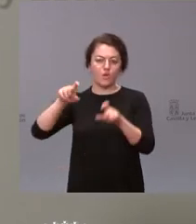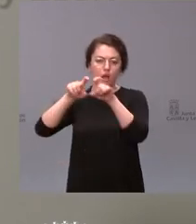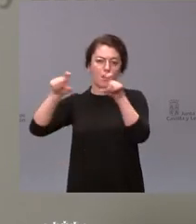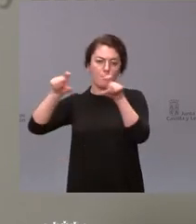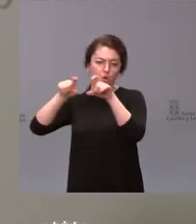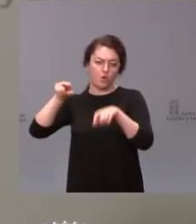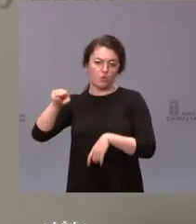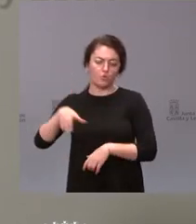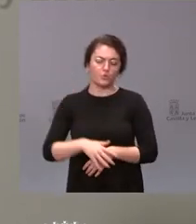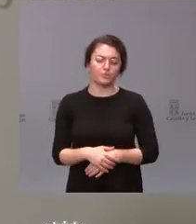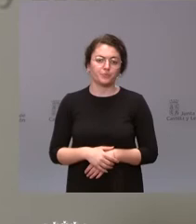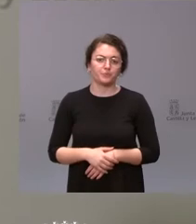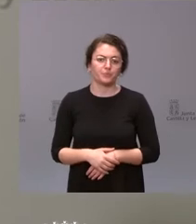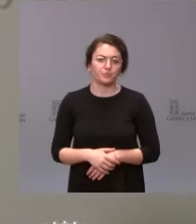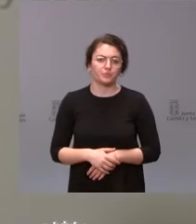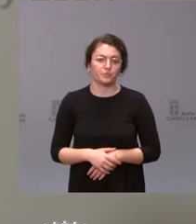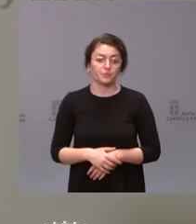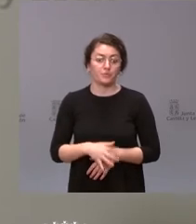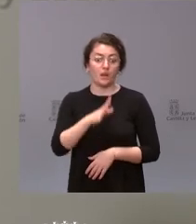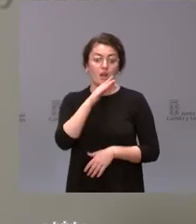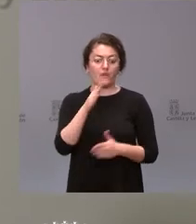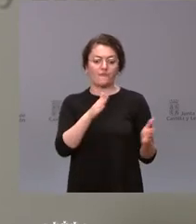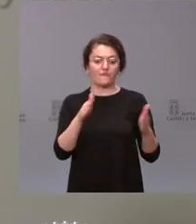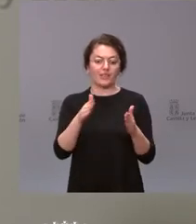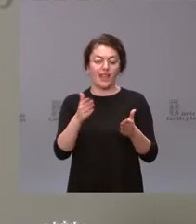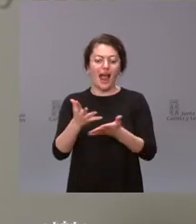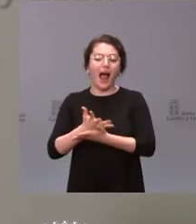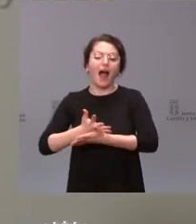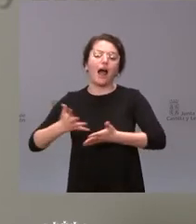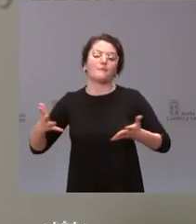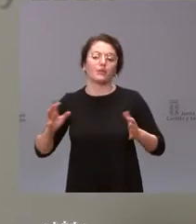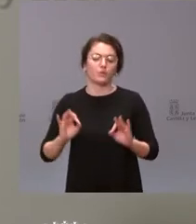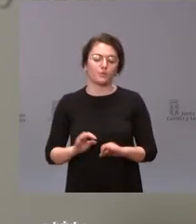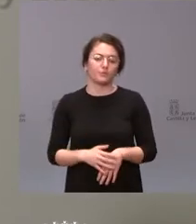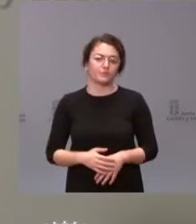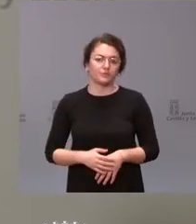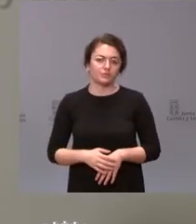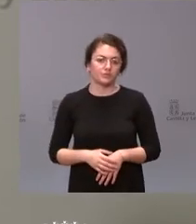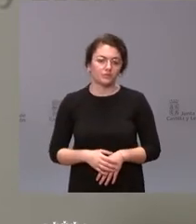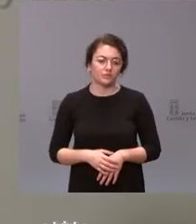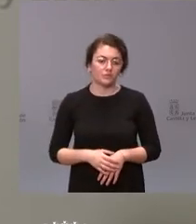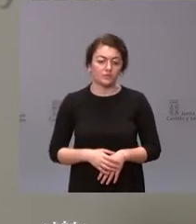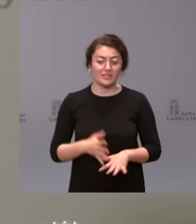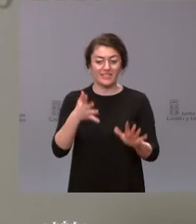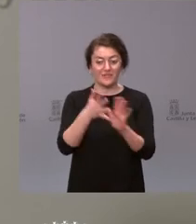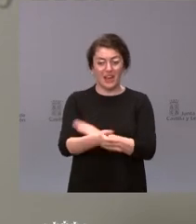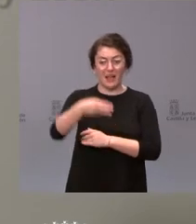en esta fase muy importante de ampliación. Hay que decir que no solamente hablamos de más metros y más suelo, sino también de la